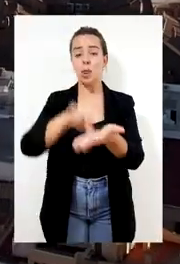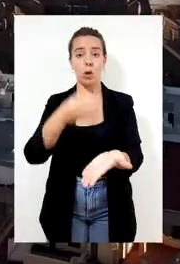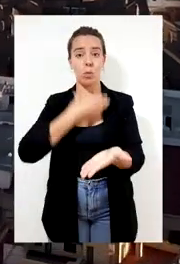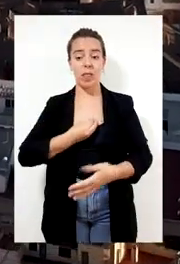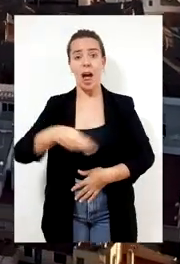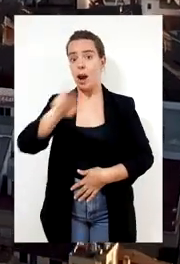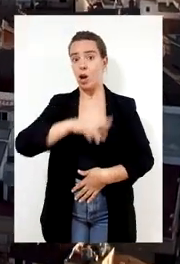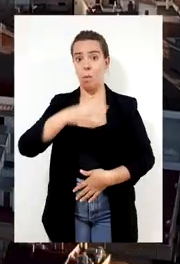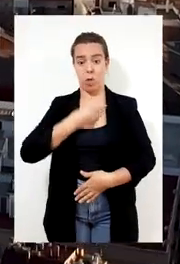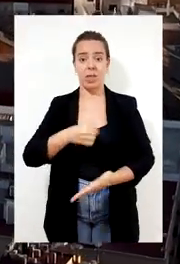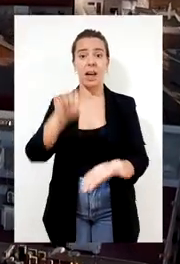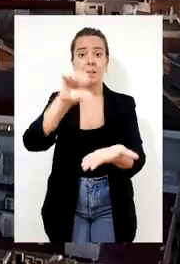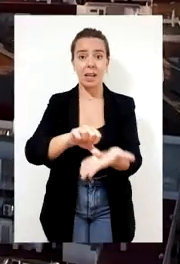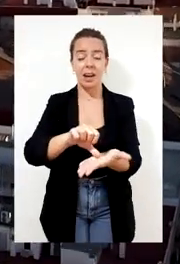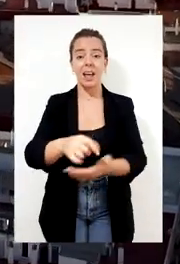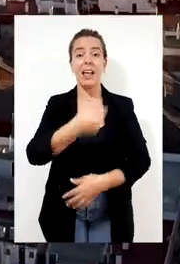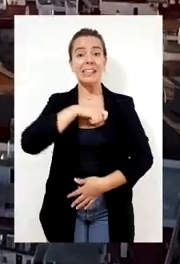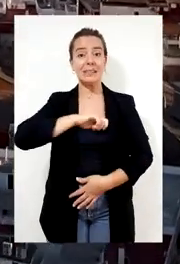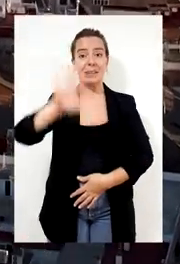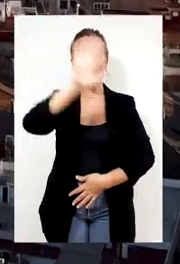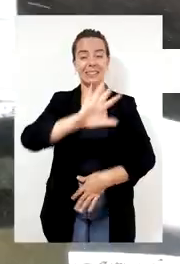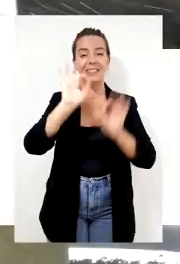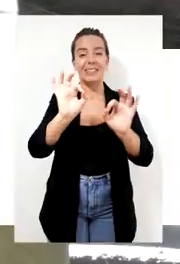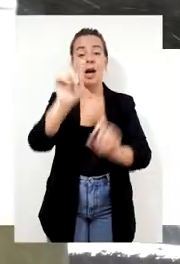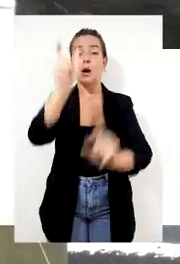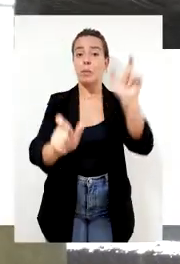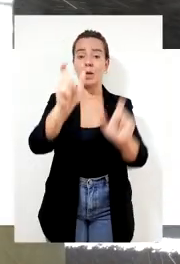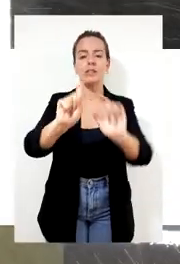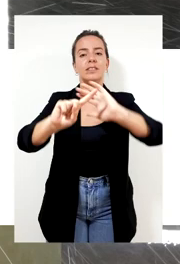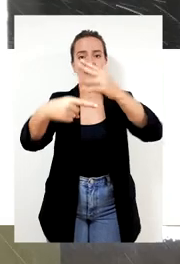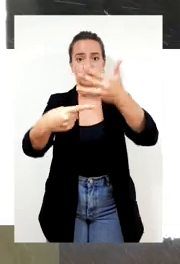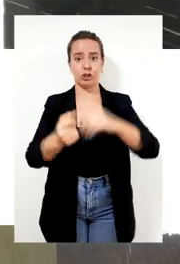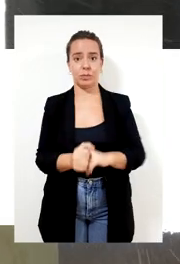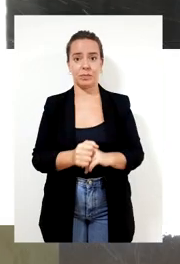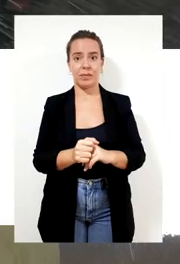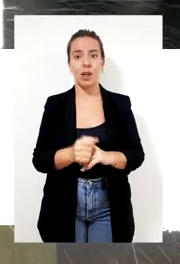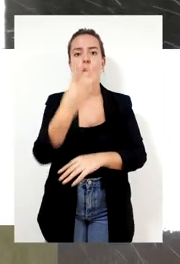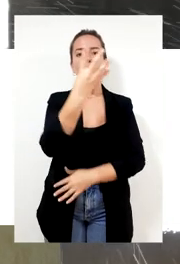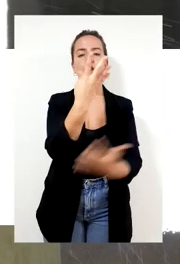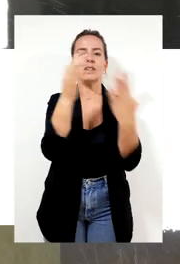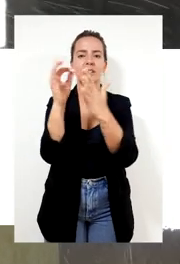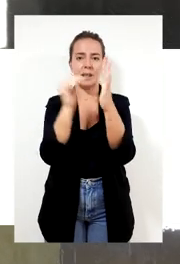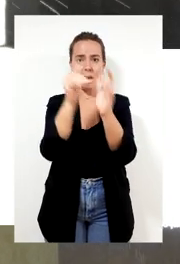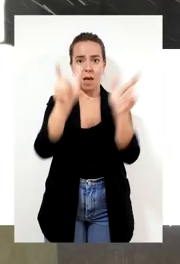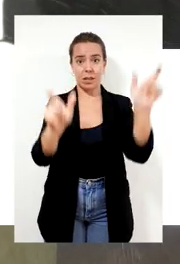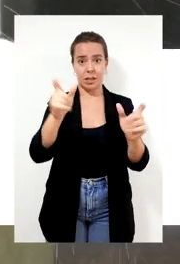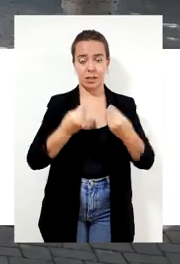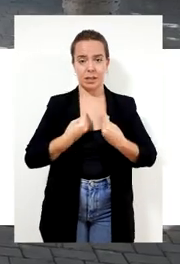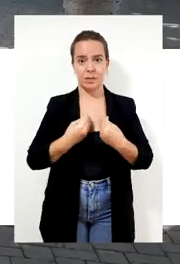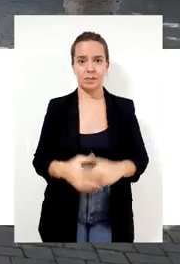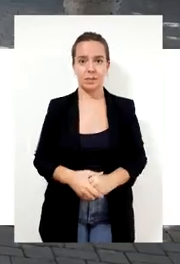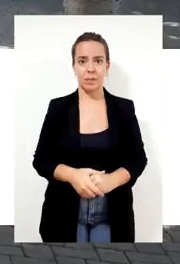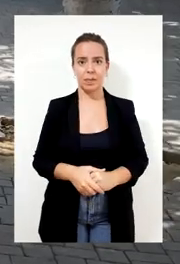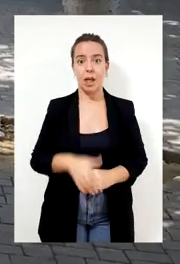El municipio de Murcia, capital de la región, ocupa el séptimo lugar de España en términos de población, con 460.000